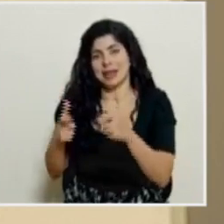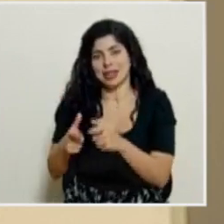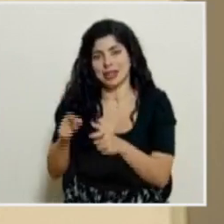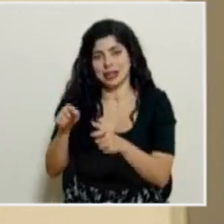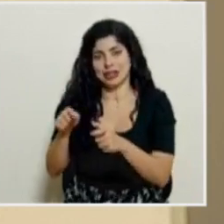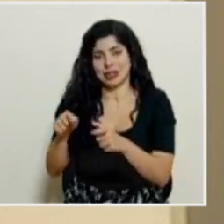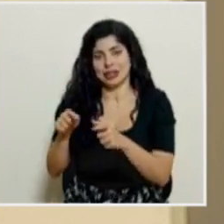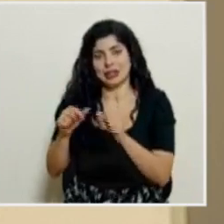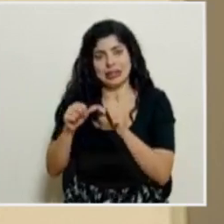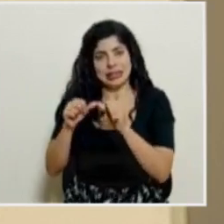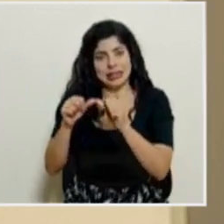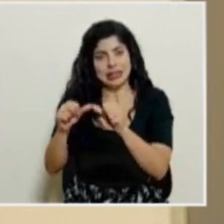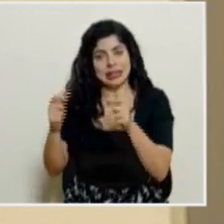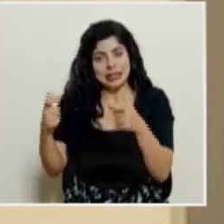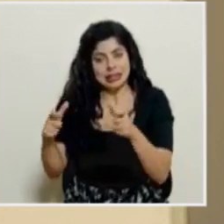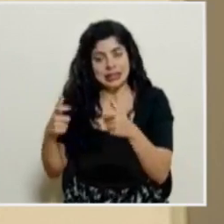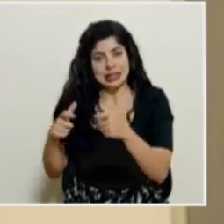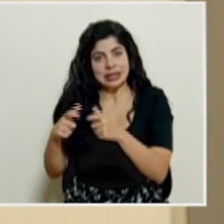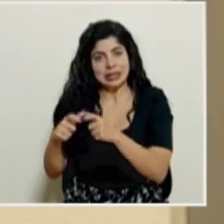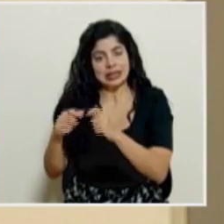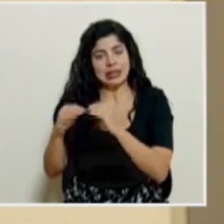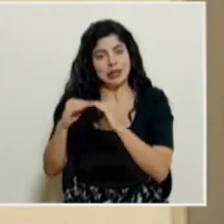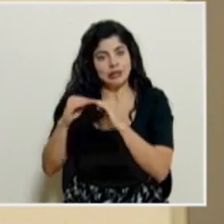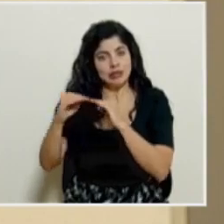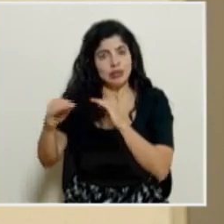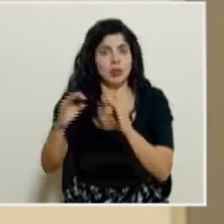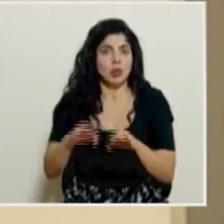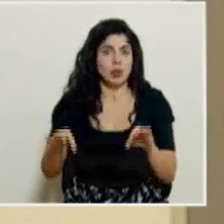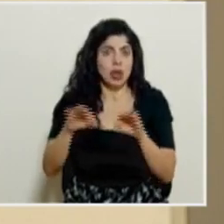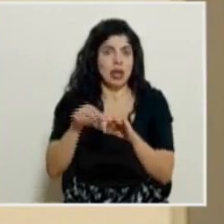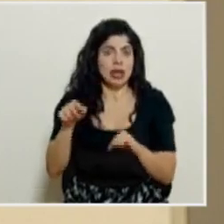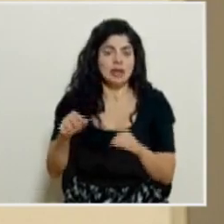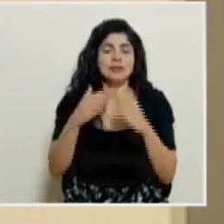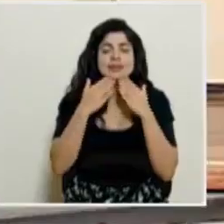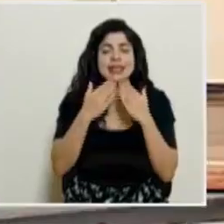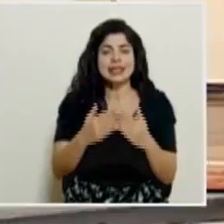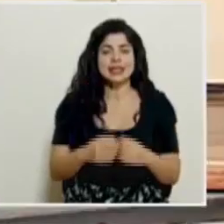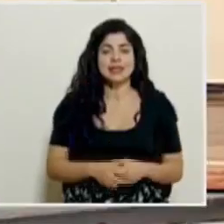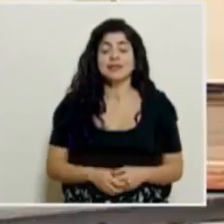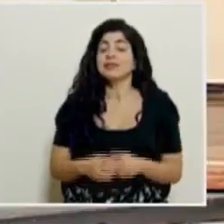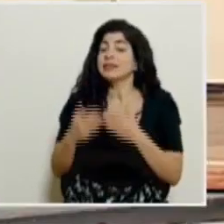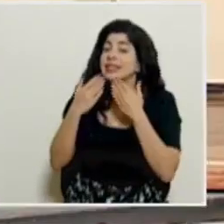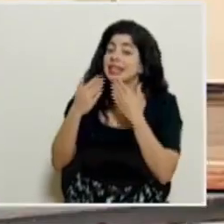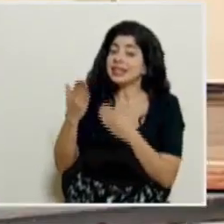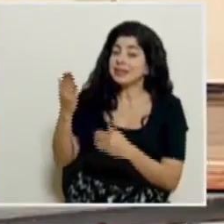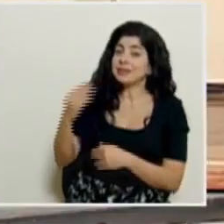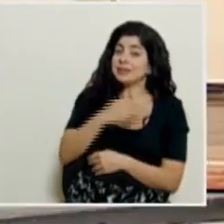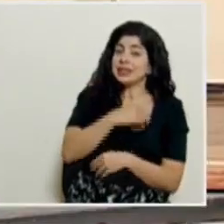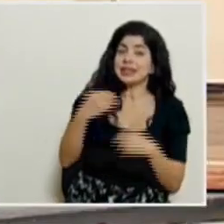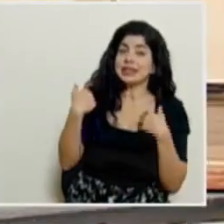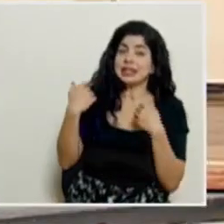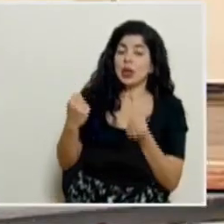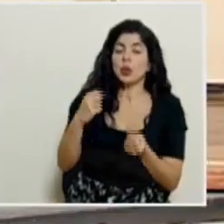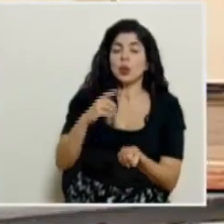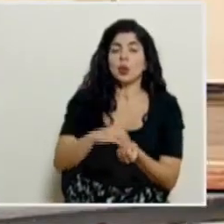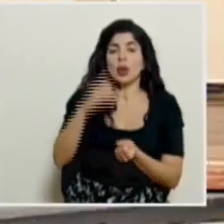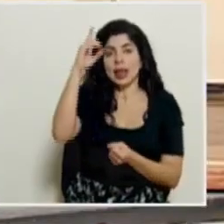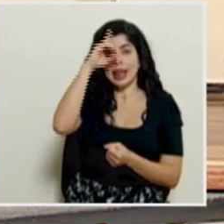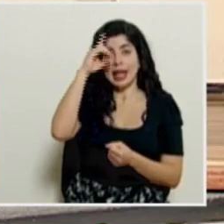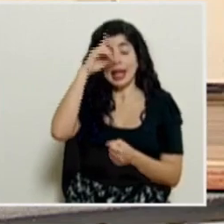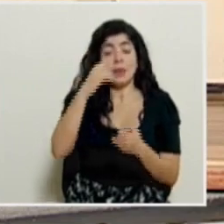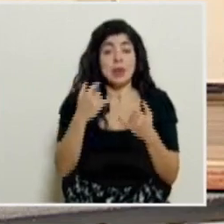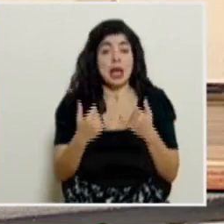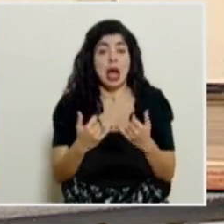forma sostenida y muy importante. Gracias. Muchas gracias al Ministro de Salud, el doctor Daniel